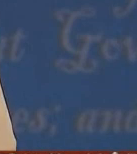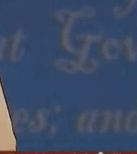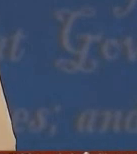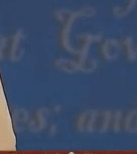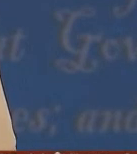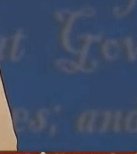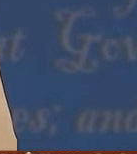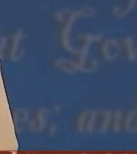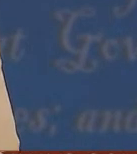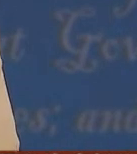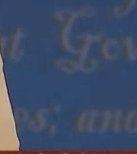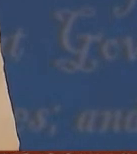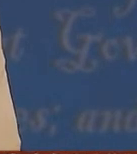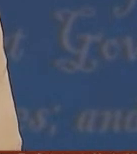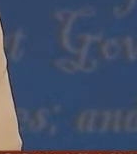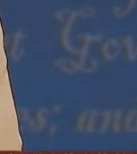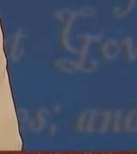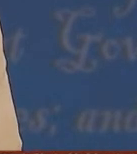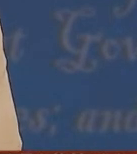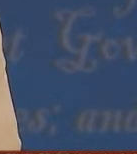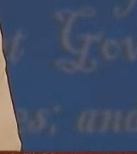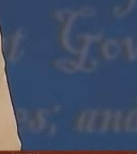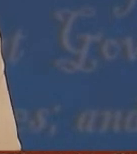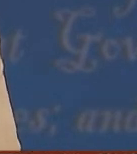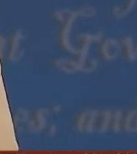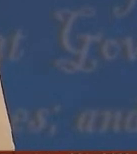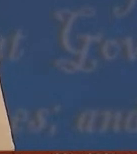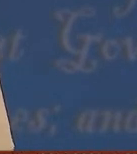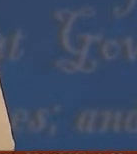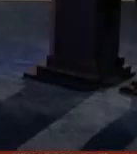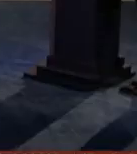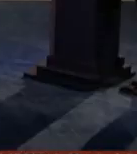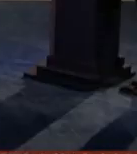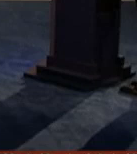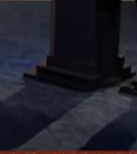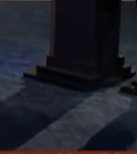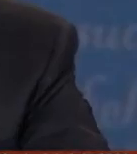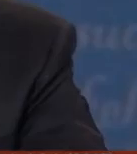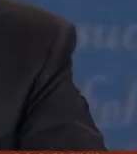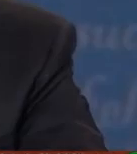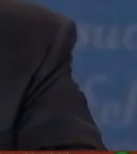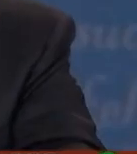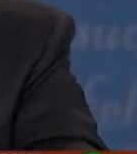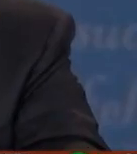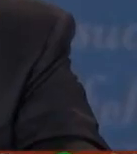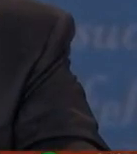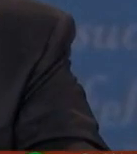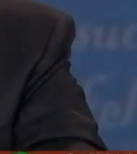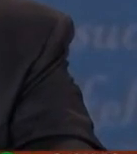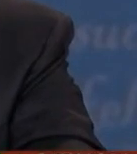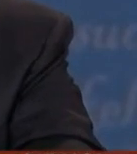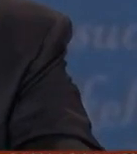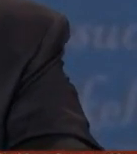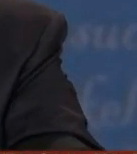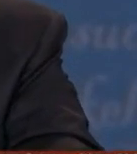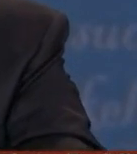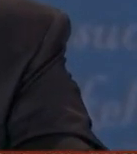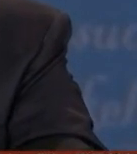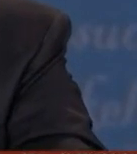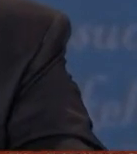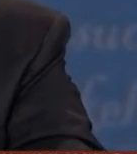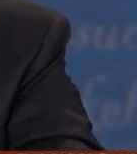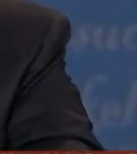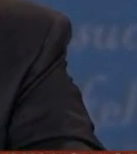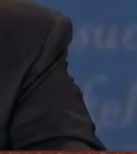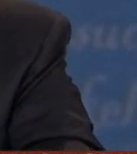ganarían 458 votos electorales de los 538 y sabemos que hay que alcanzar 270 entonces